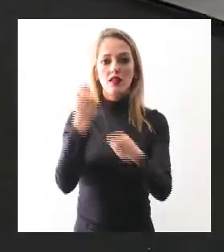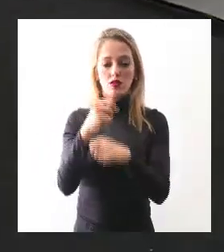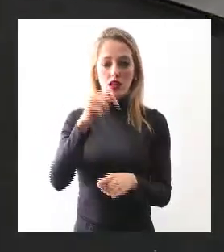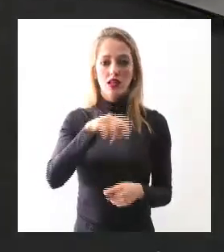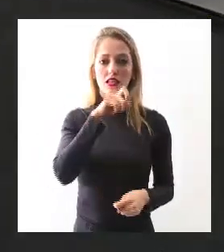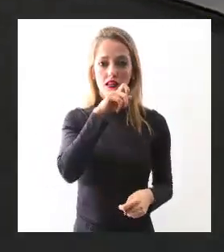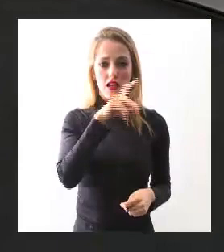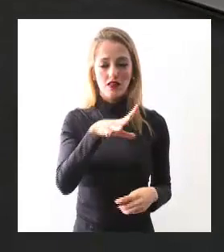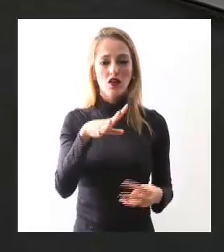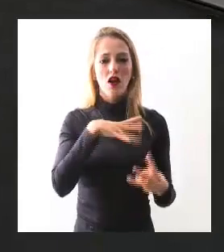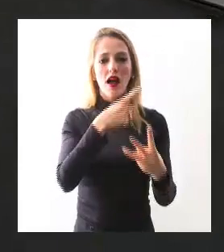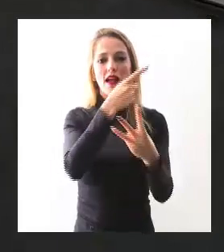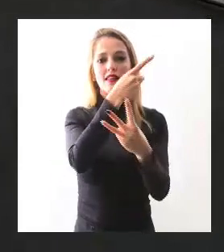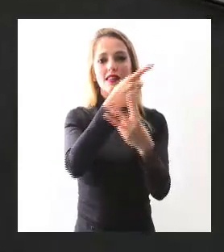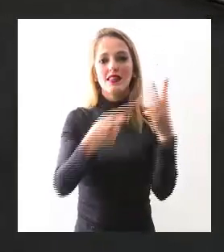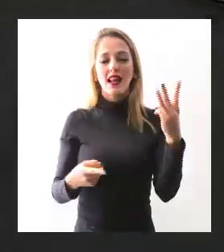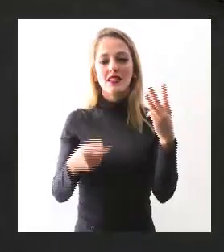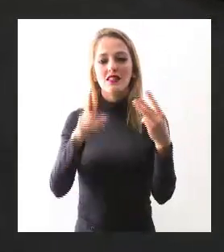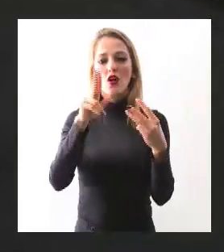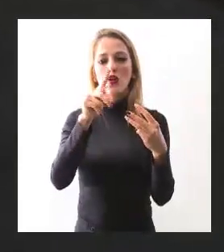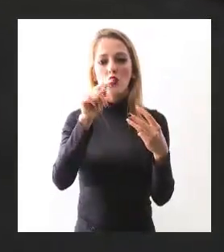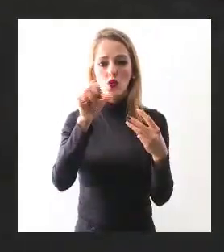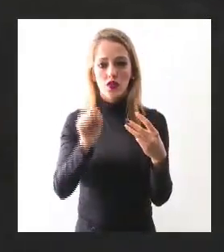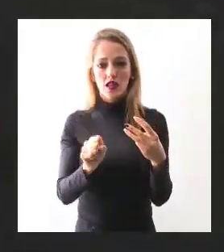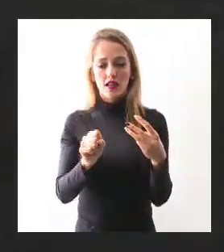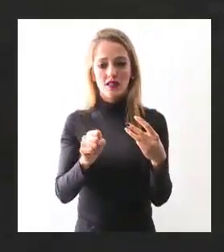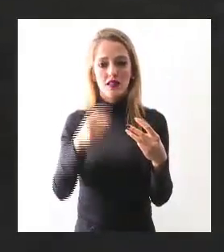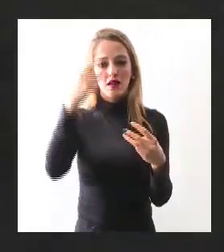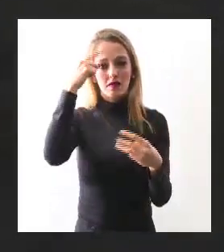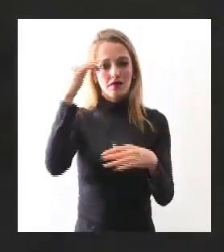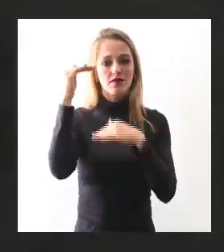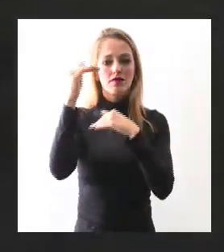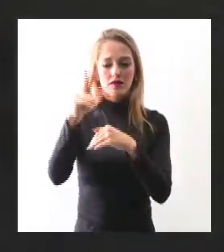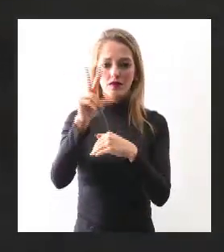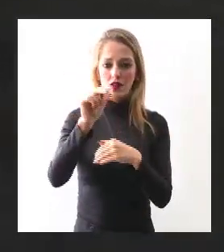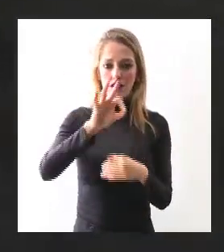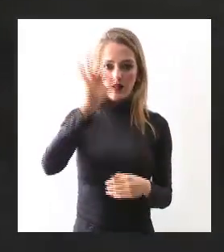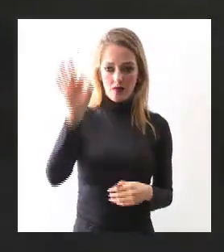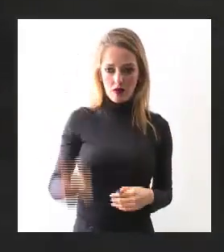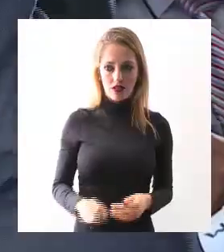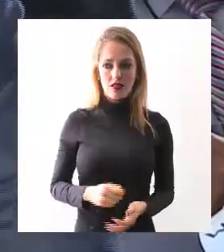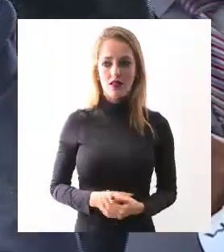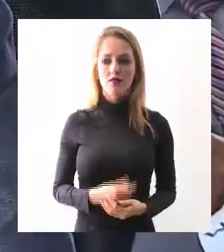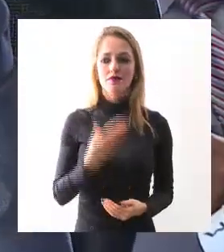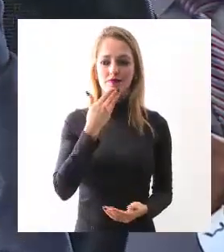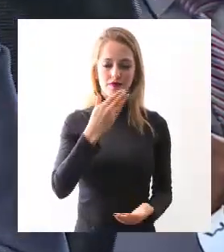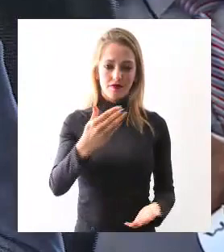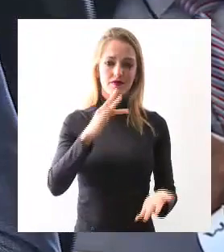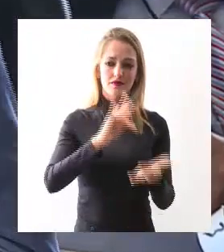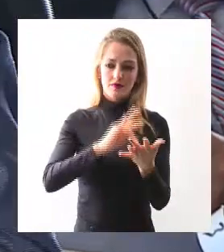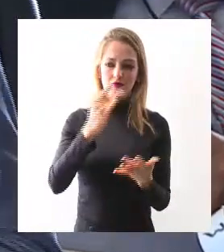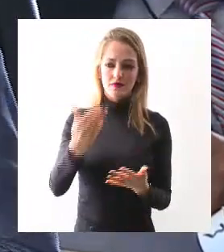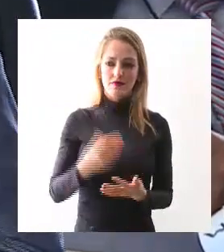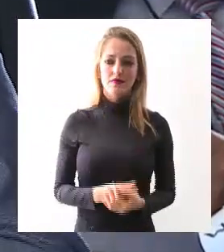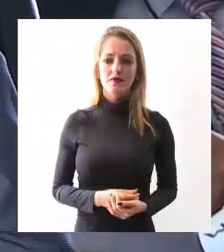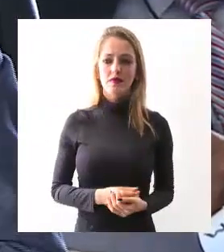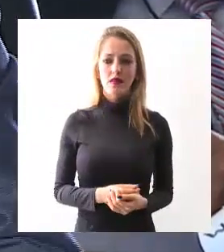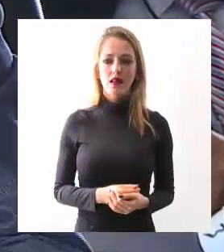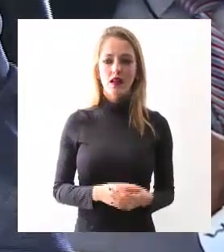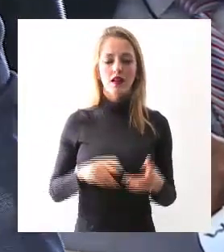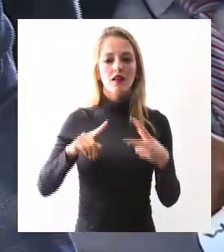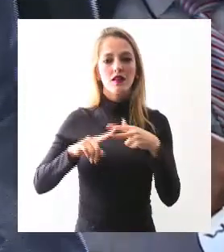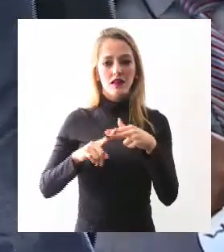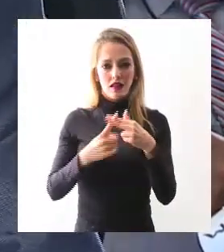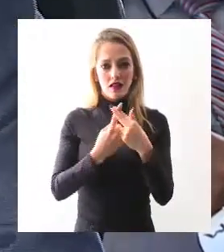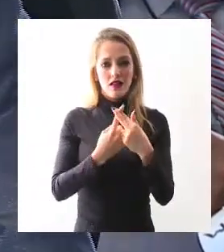de tres rutas cada 60 días para llegar al límite del 80%. Muy bien, gracias. Al inicio de la